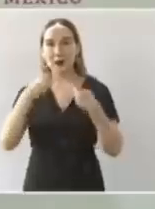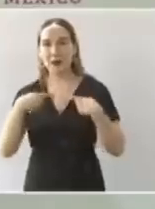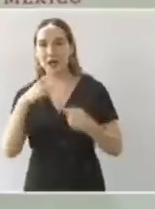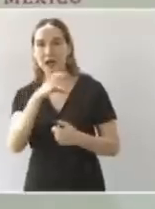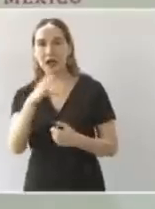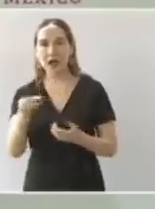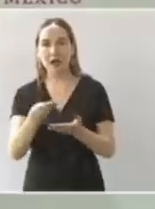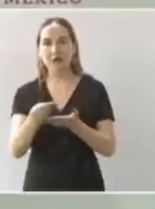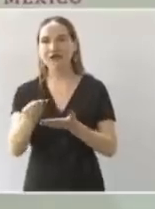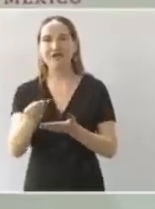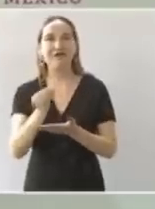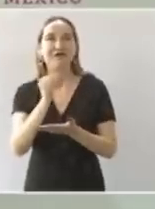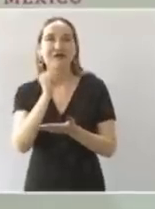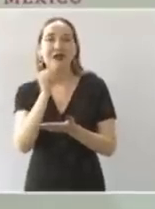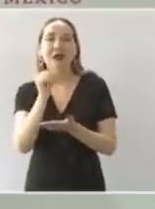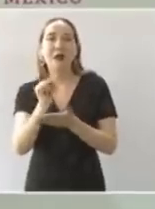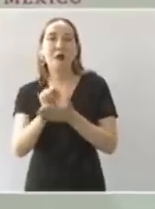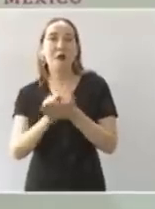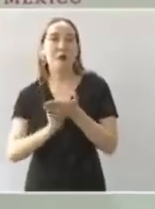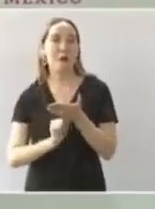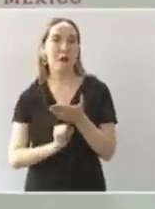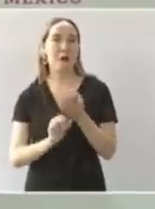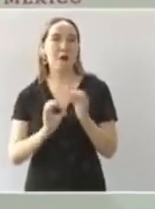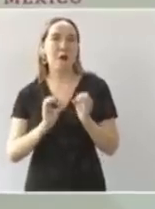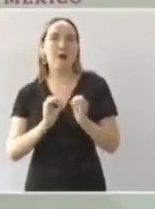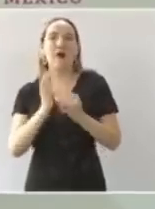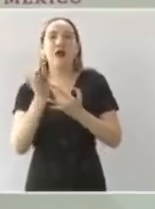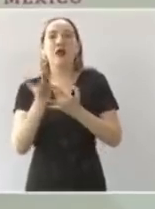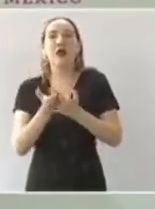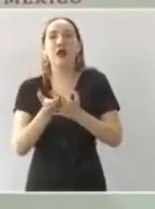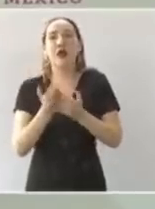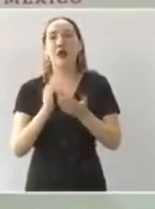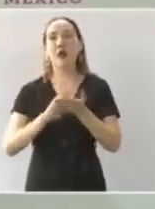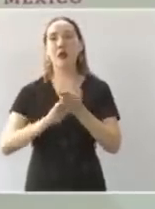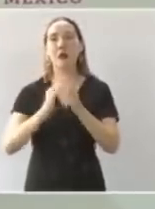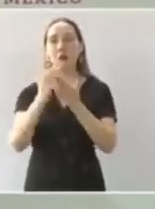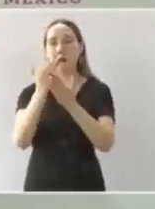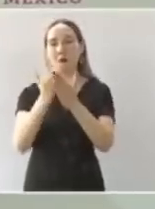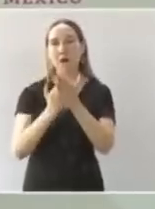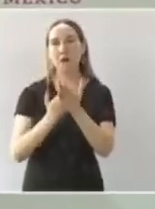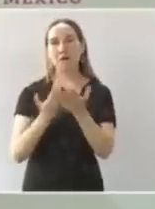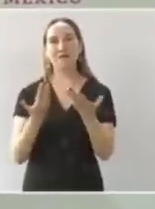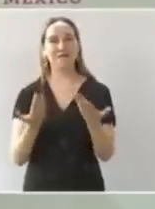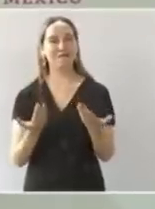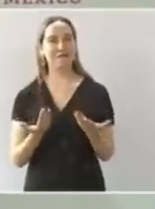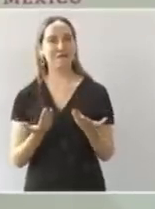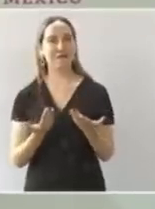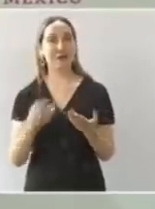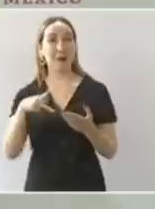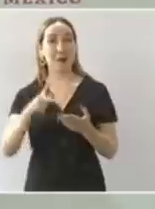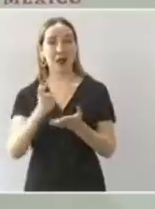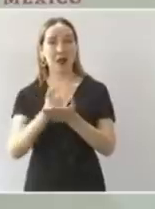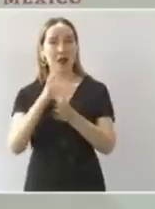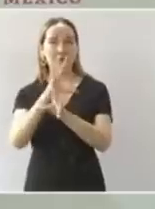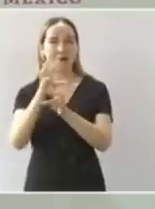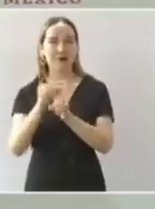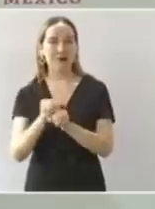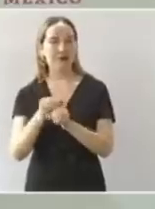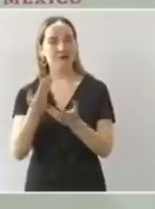y si llega llega con moche con piquete de ojo por eso